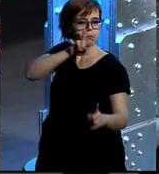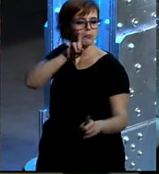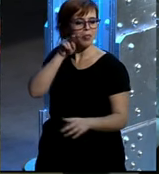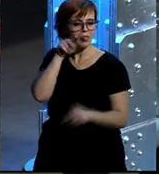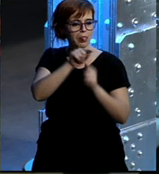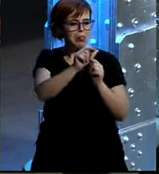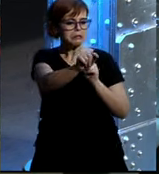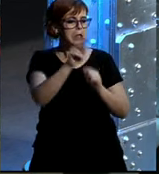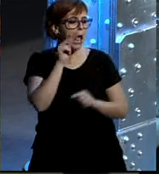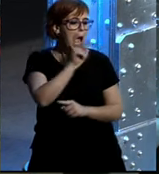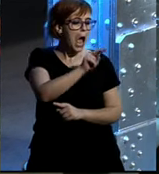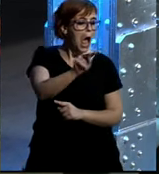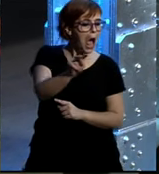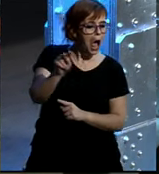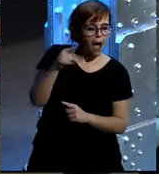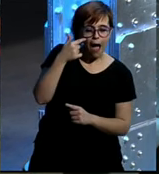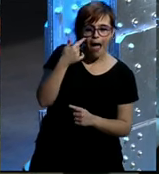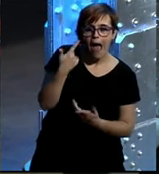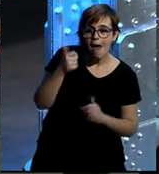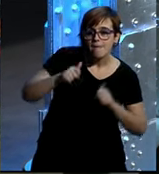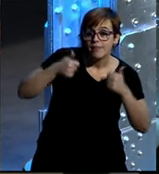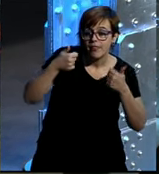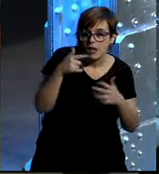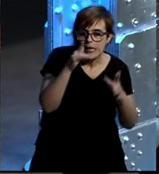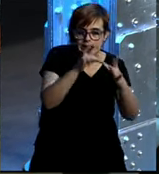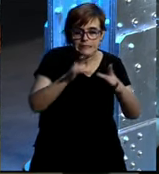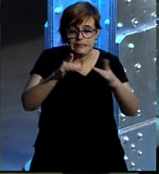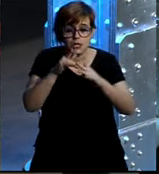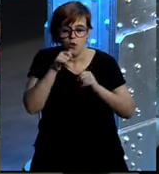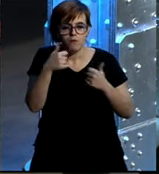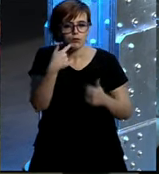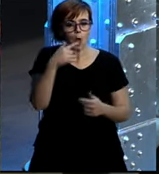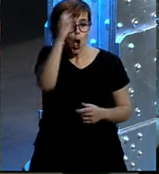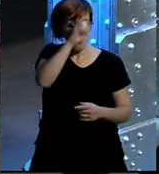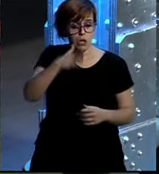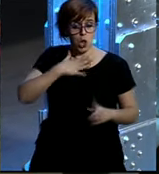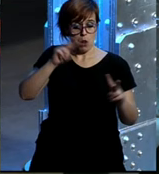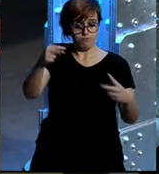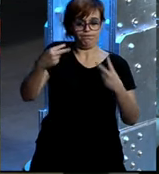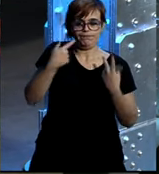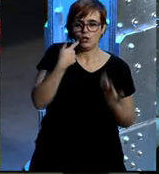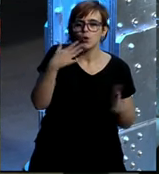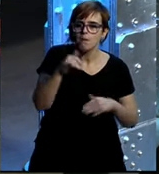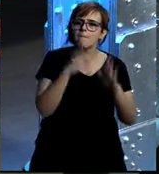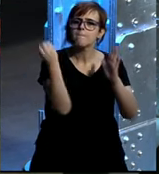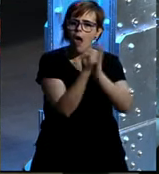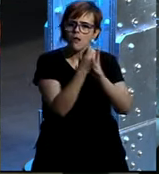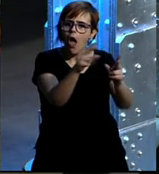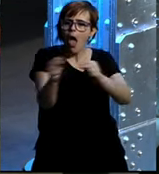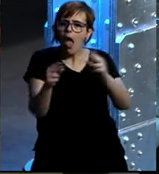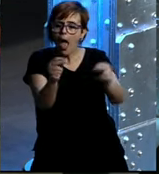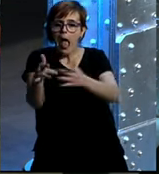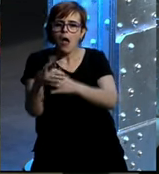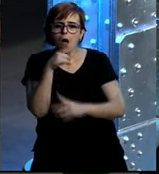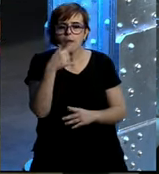bueno, pues poder empezar a tener conversaciones en las redes, porque si no sabíamos de qué se hablaba de nosotros, sabíamos que de nuestras marcas se hablaba, pero no sabíamos